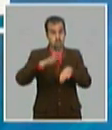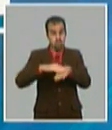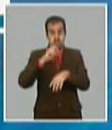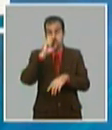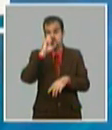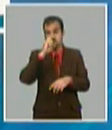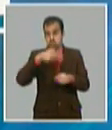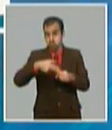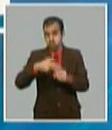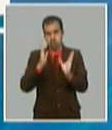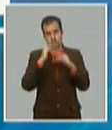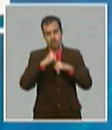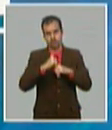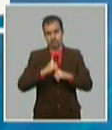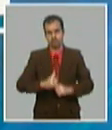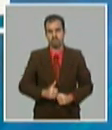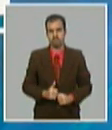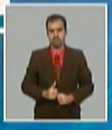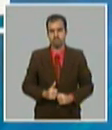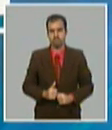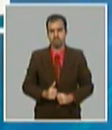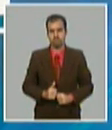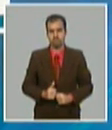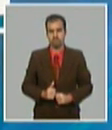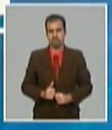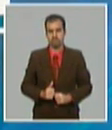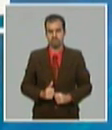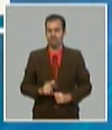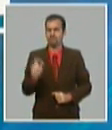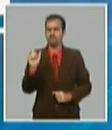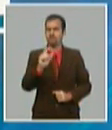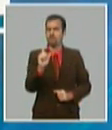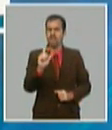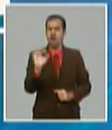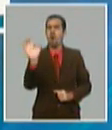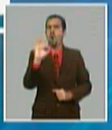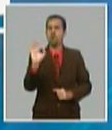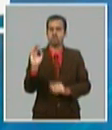entonces el tercer trimestre del 2019 ya la economía no pudo crecer